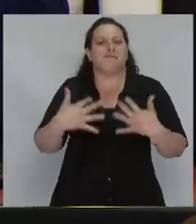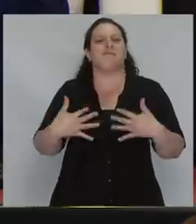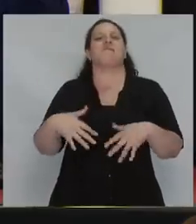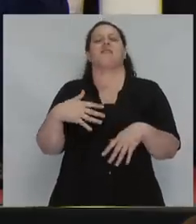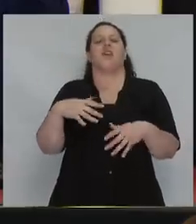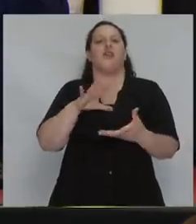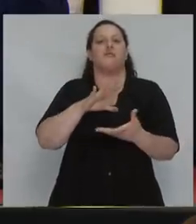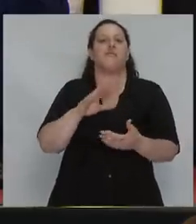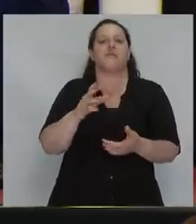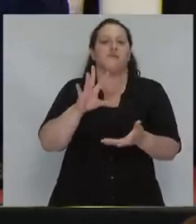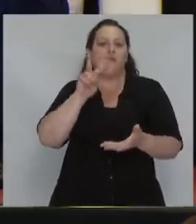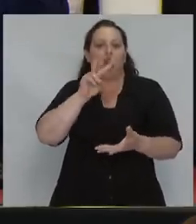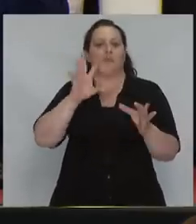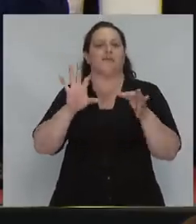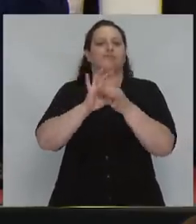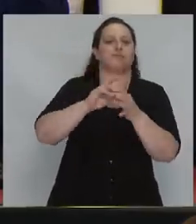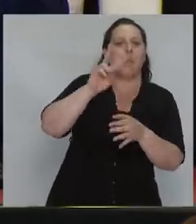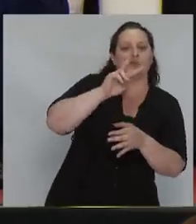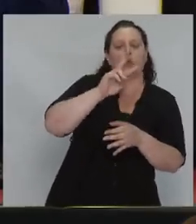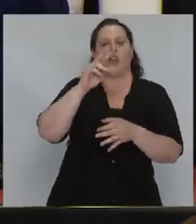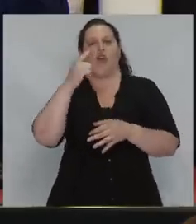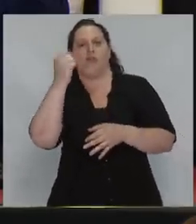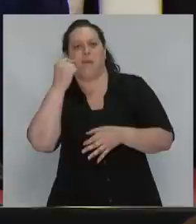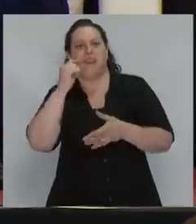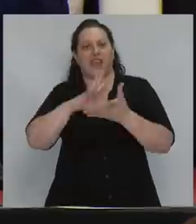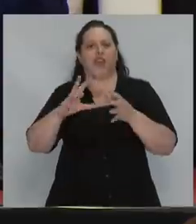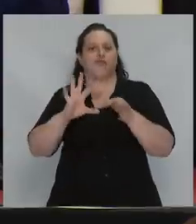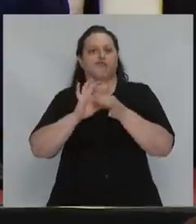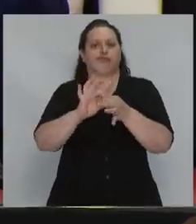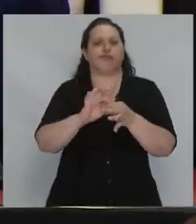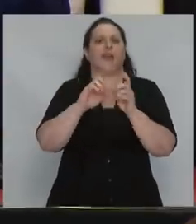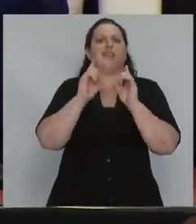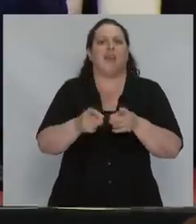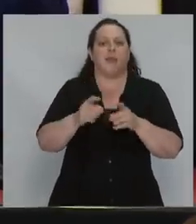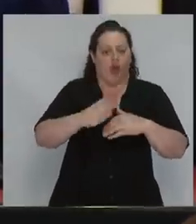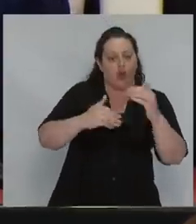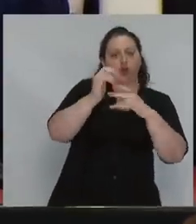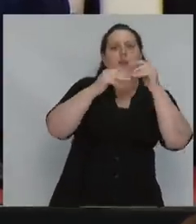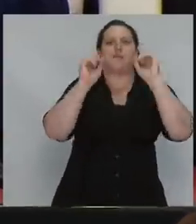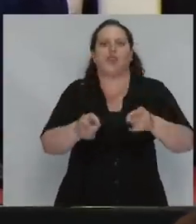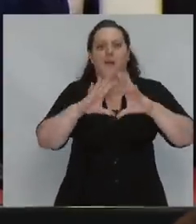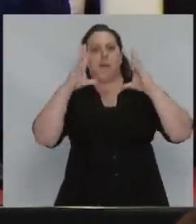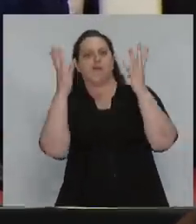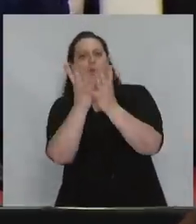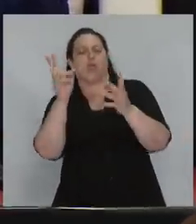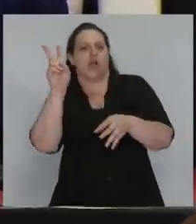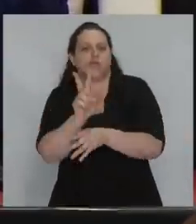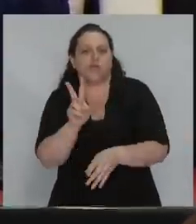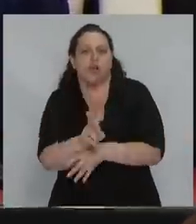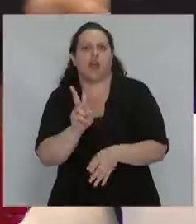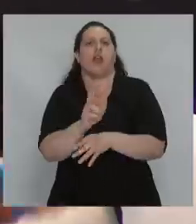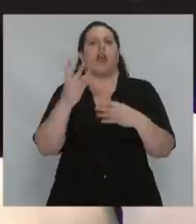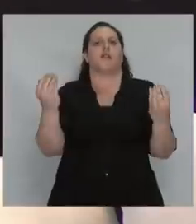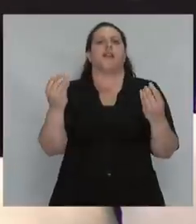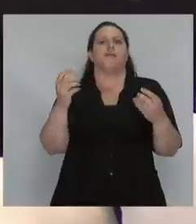femeninos. Vamos a consumir, pero tenemos que también ser ecologistas. Vamos a ser locales y globales. Y la única manera, y esto que os digo